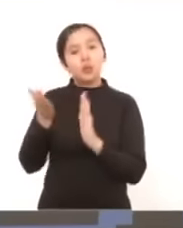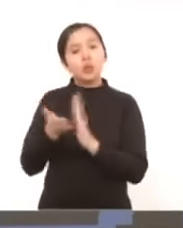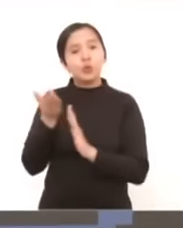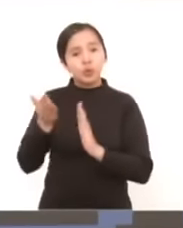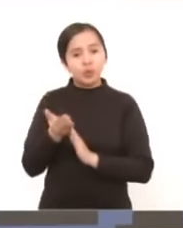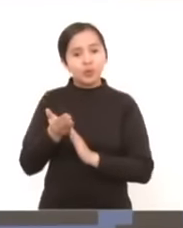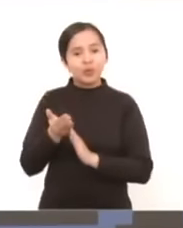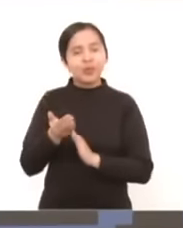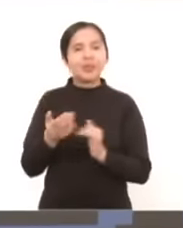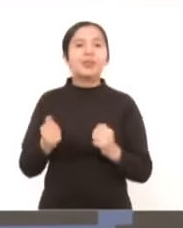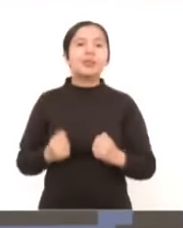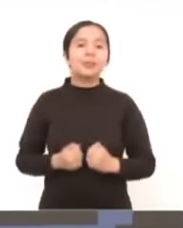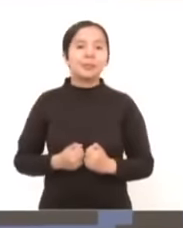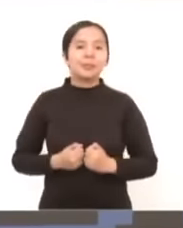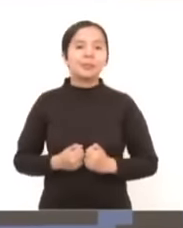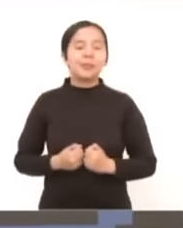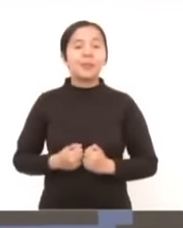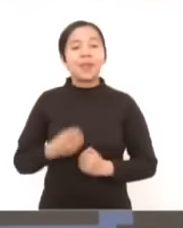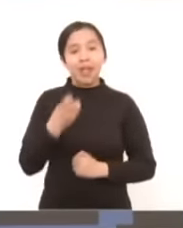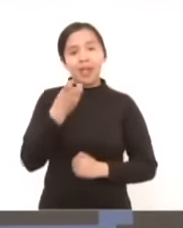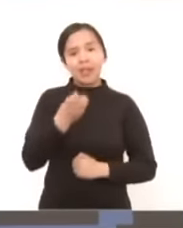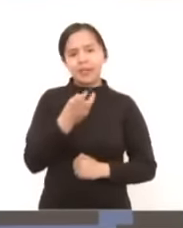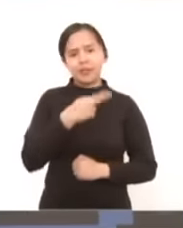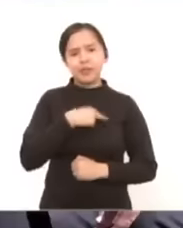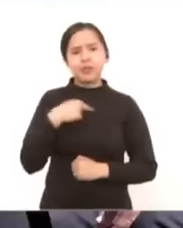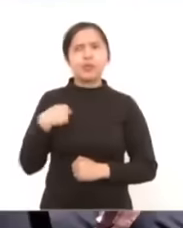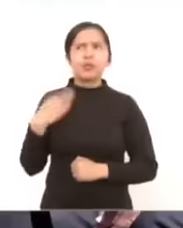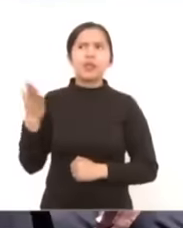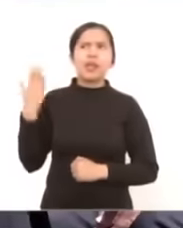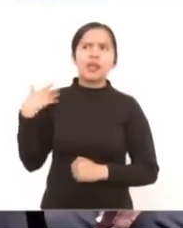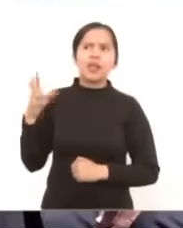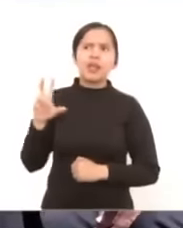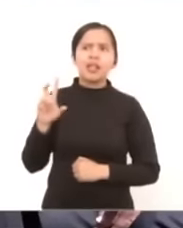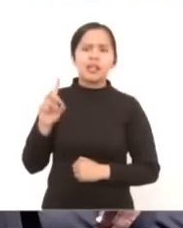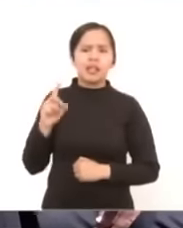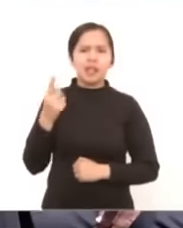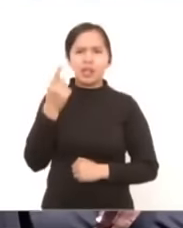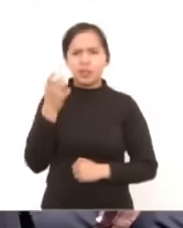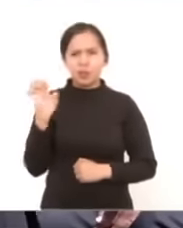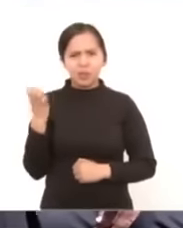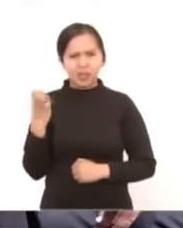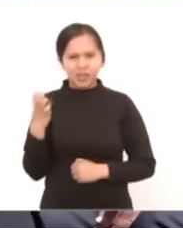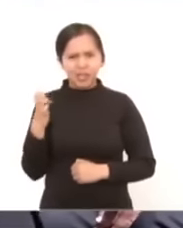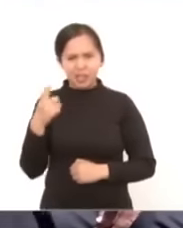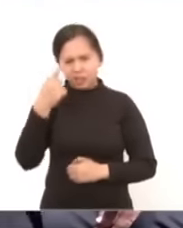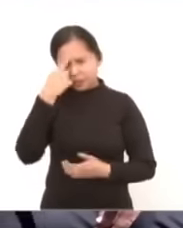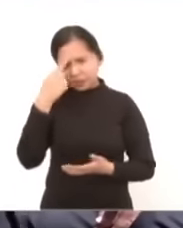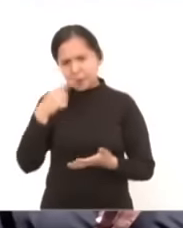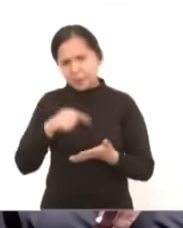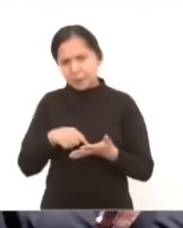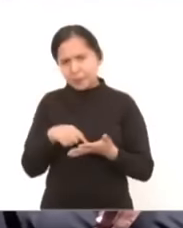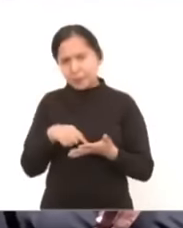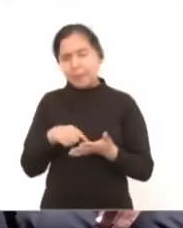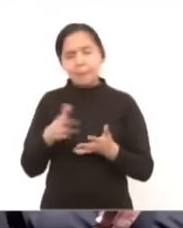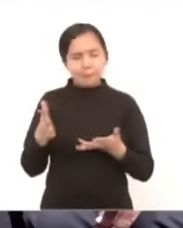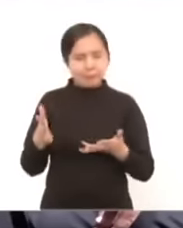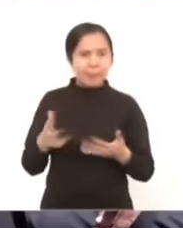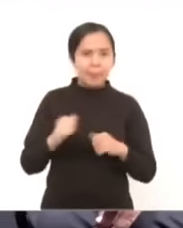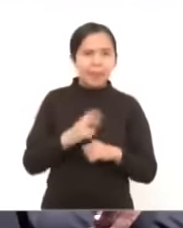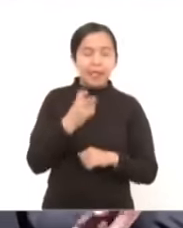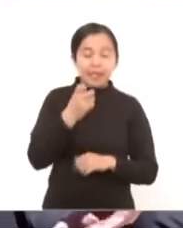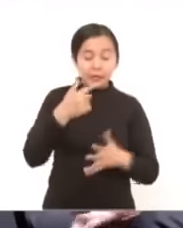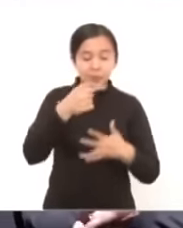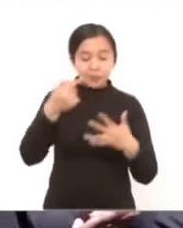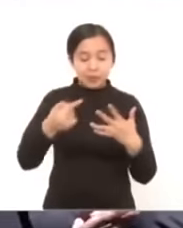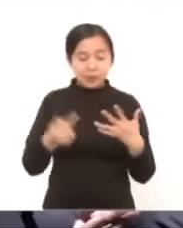acciones. esto lo hicimos el 31 de enero si no me equivoco estos compromisos